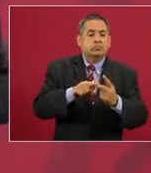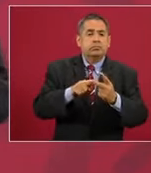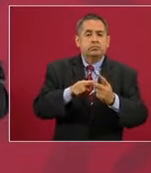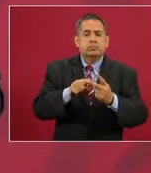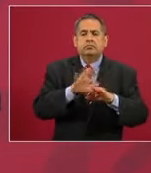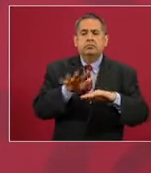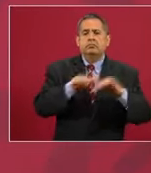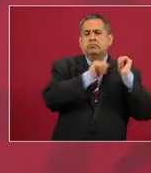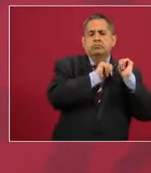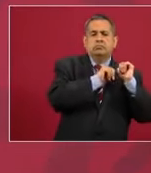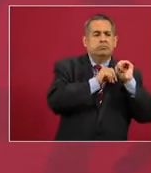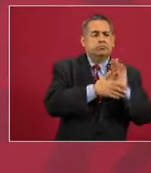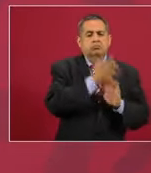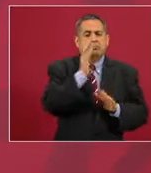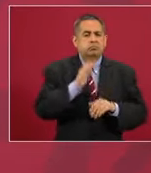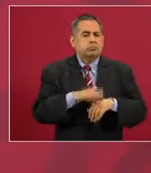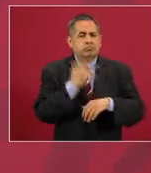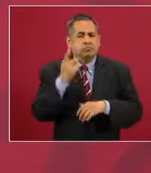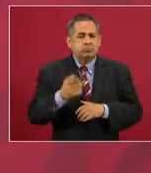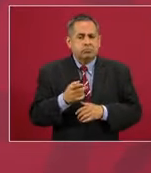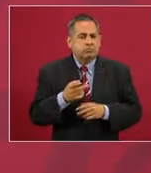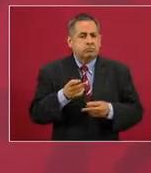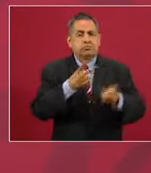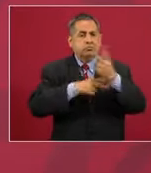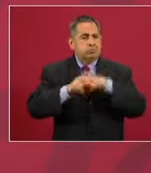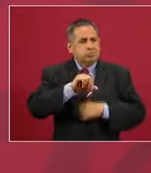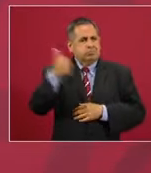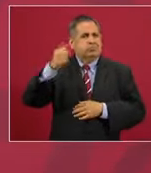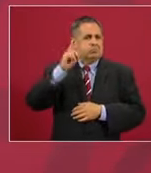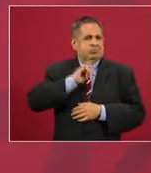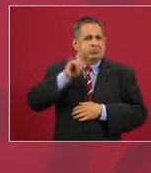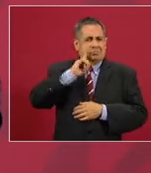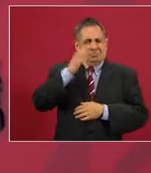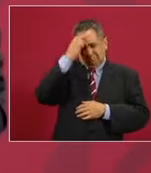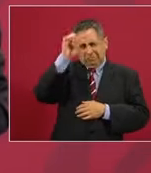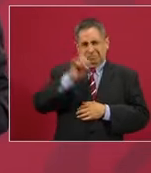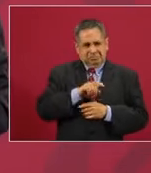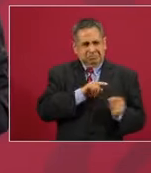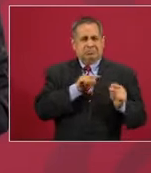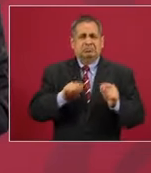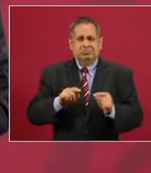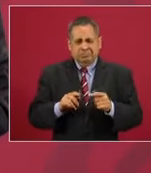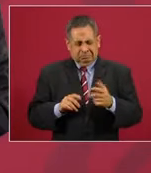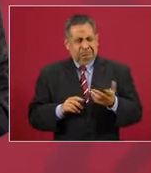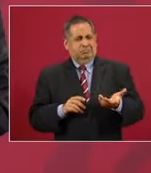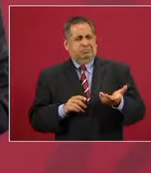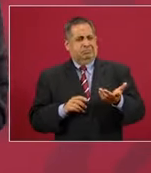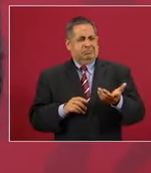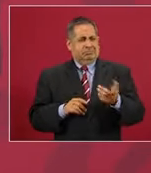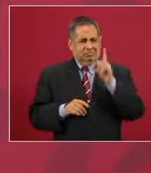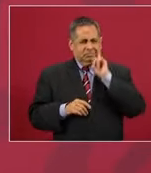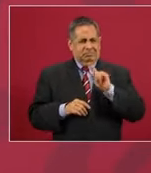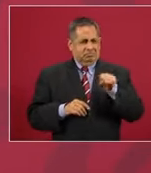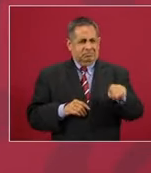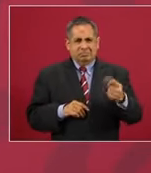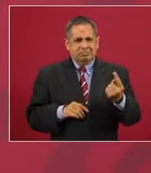porque llegaron otras mujeres,